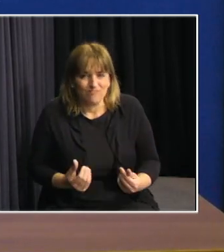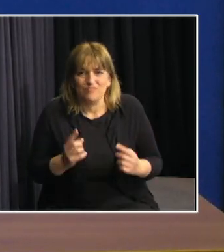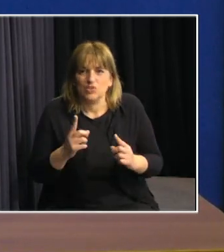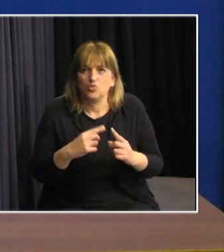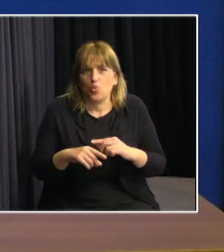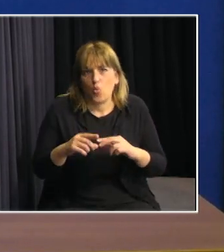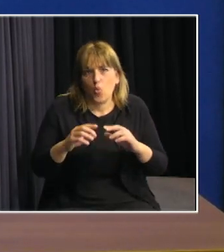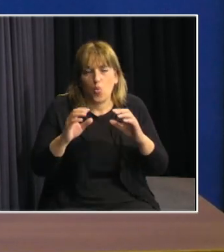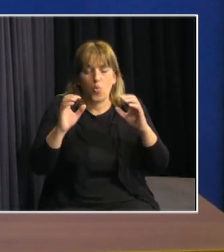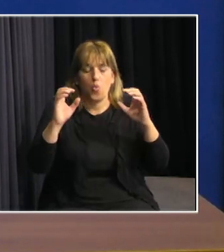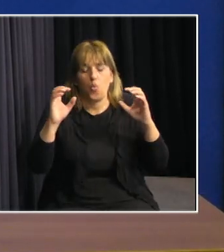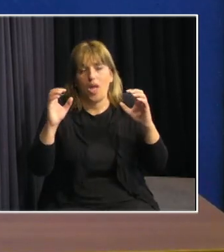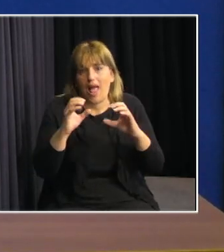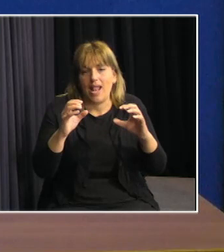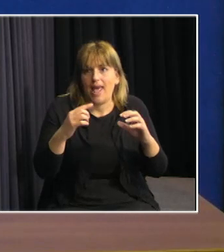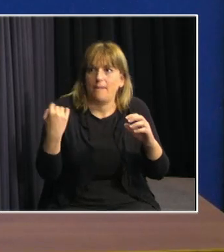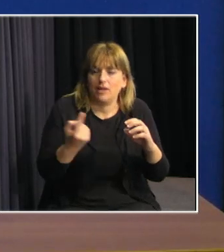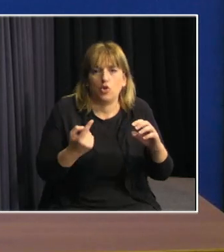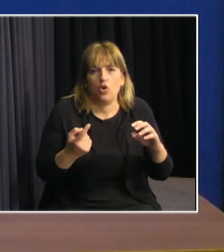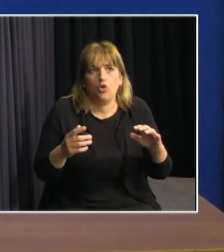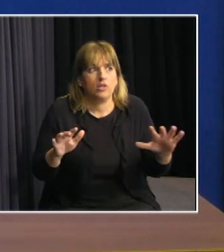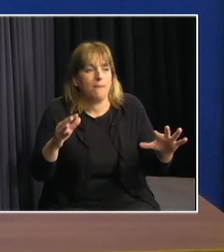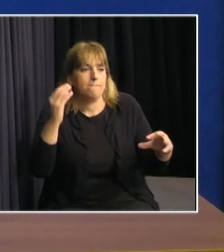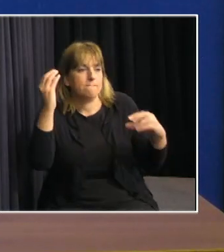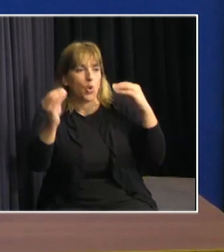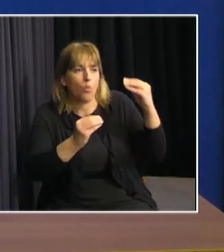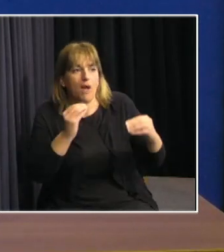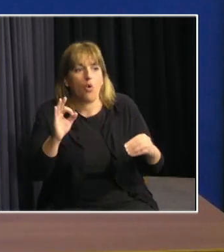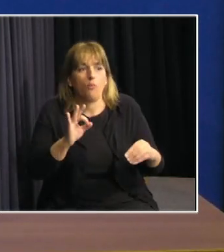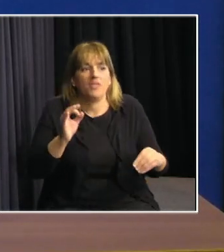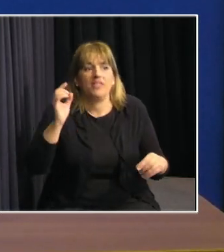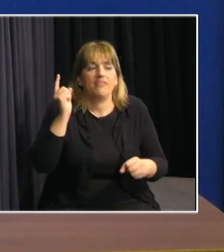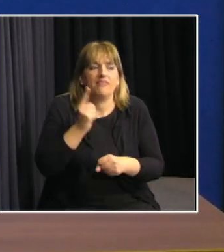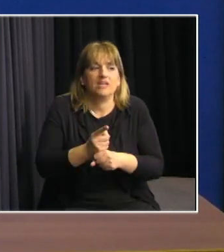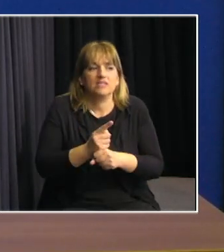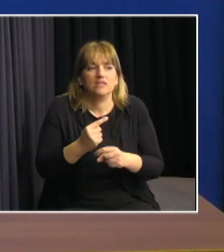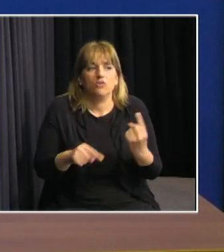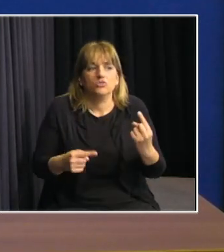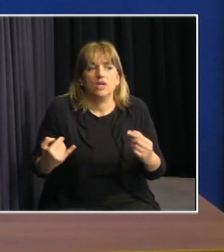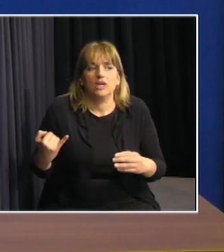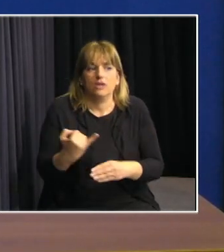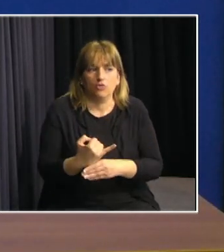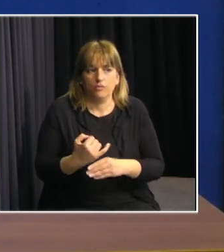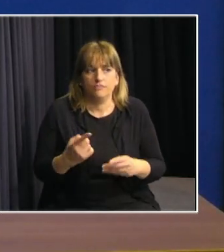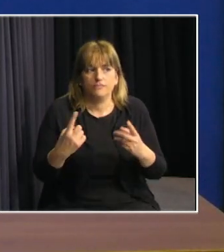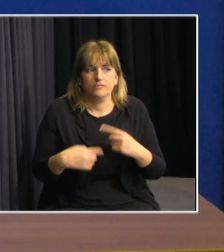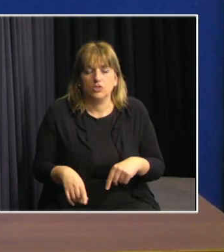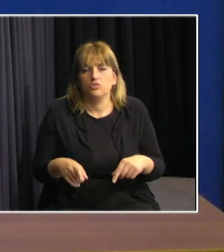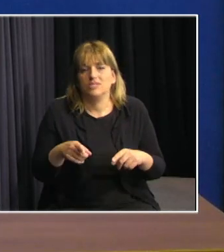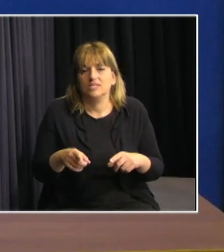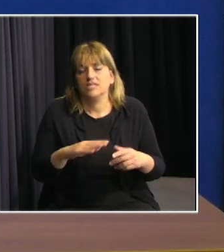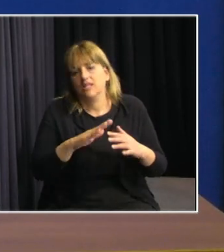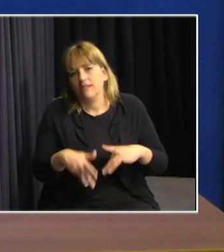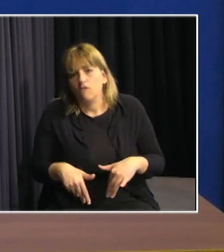que preocupan mucho a la gente y que le hacen tomar decisiones desacertadas. En ese sentido,